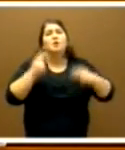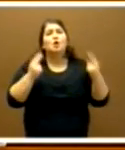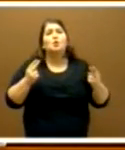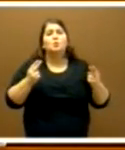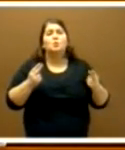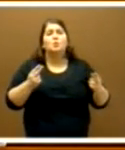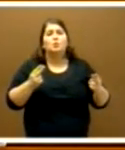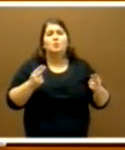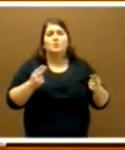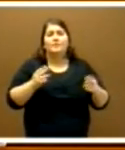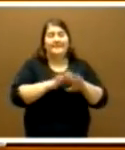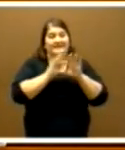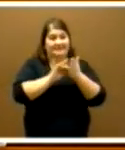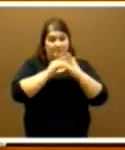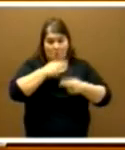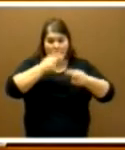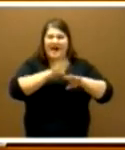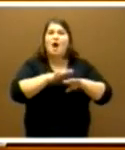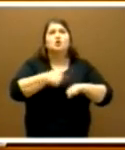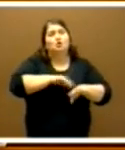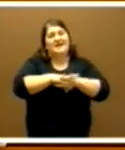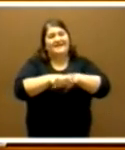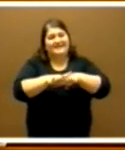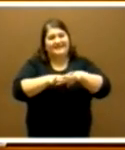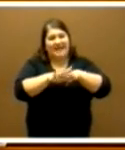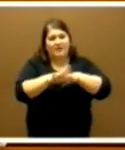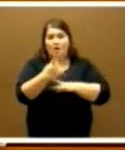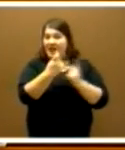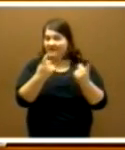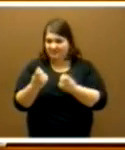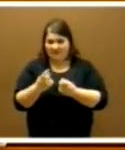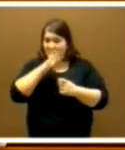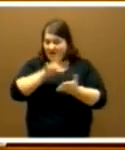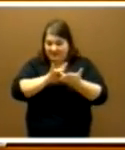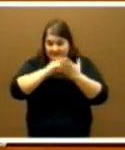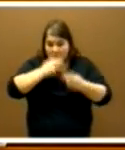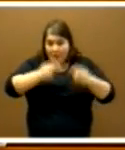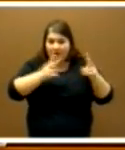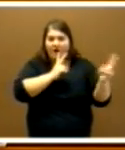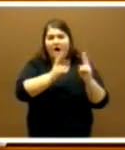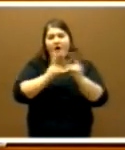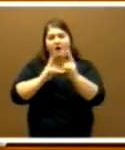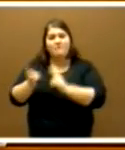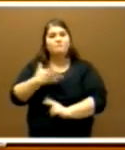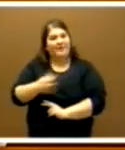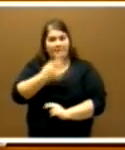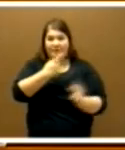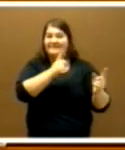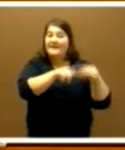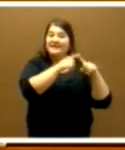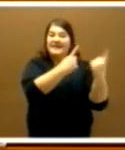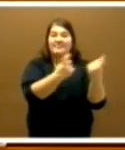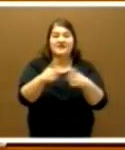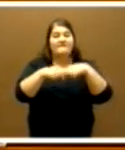o mejor dicho, que creemos el tejido necesario para que desde los servicios públicos se pueda dar una respuesta a las necesidades de la